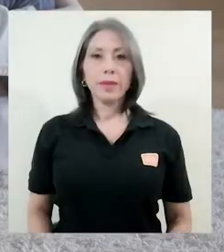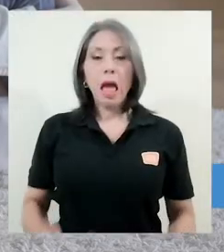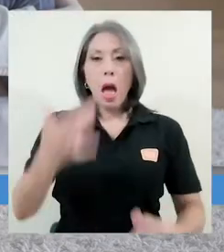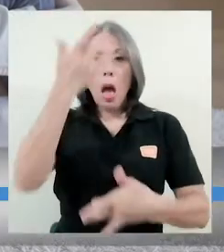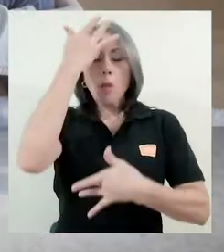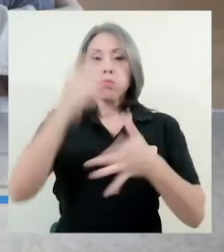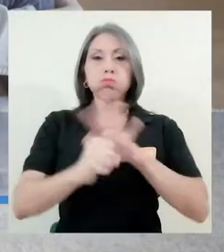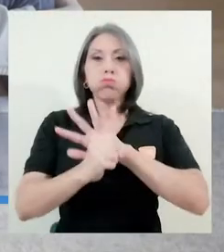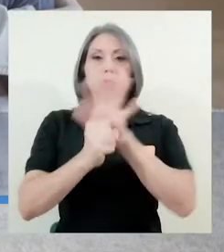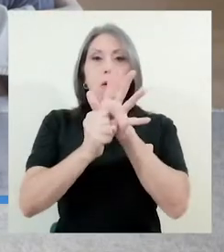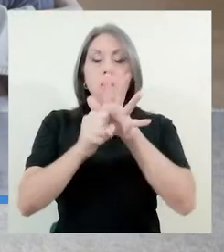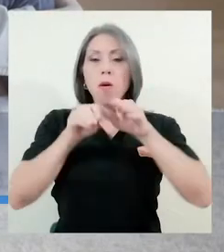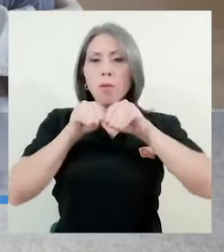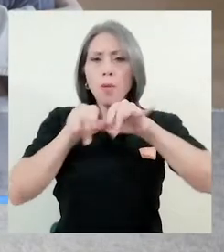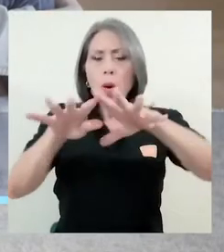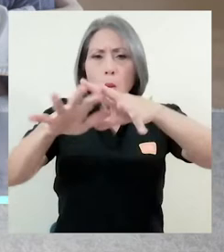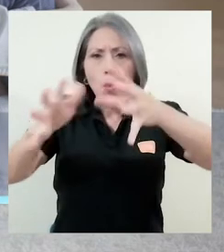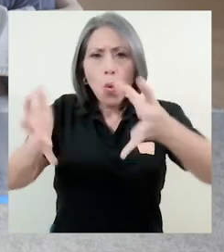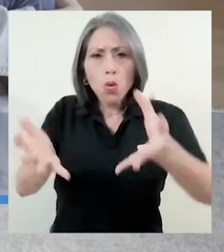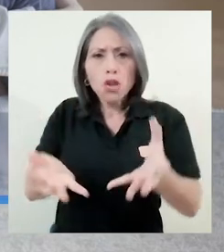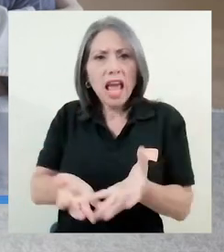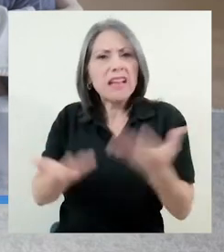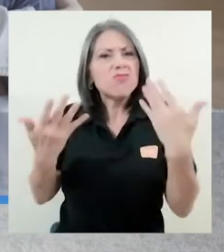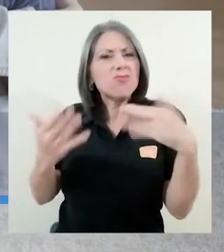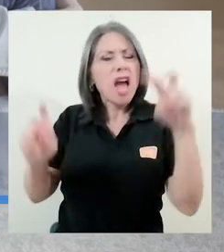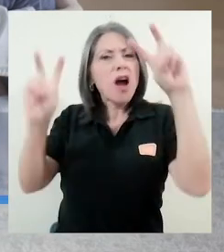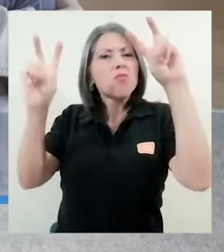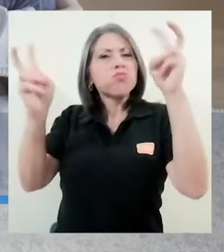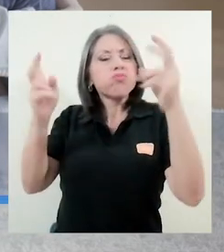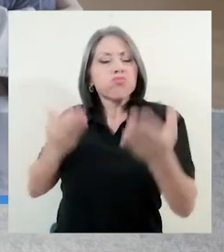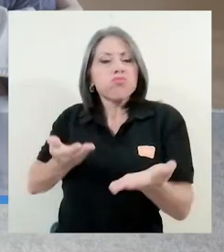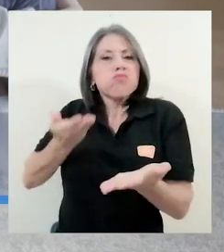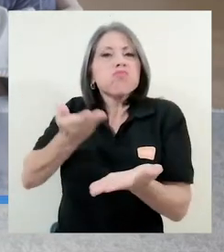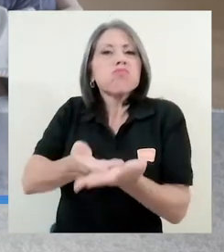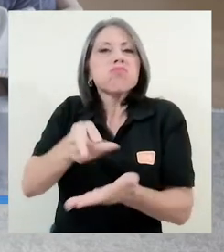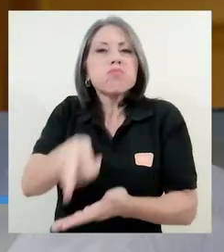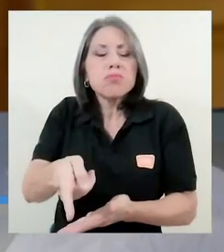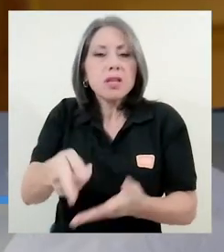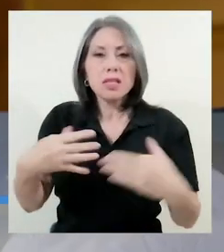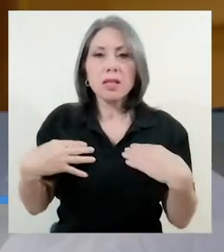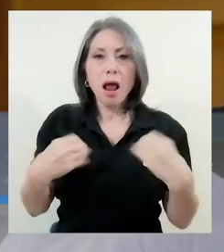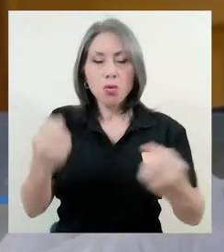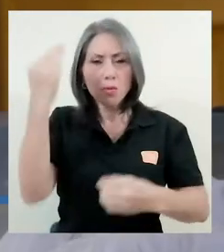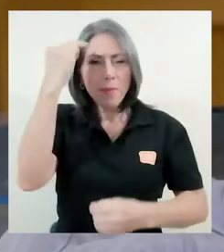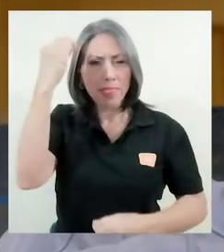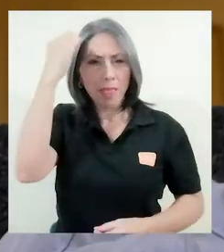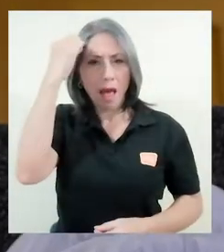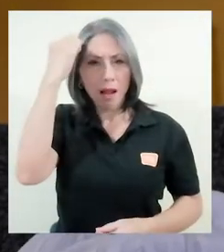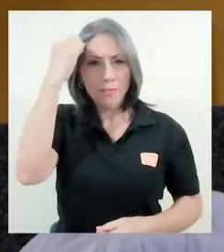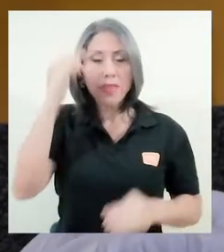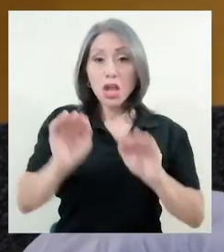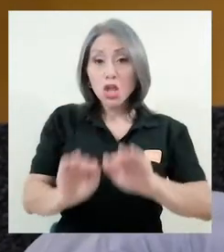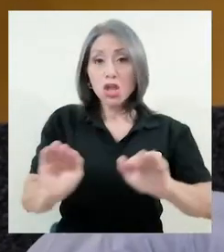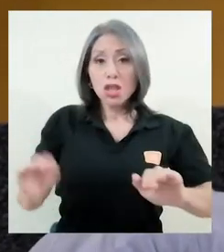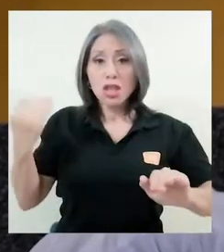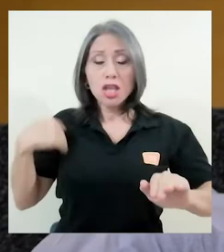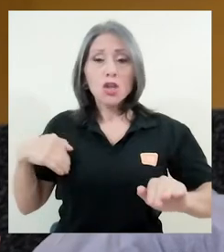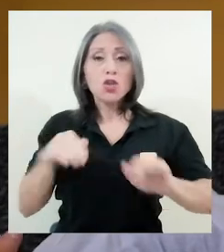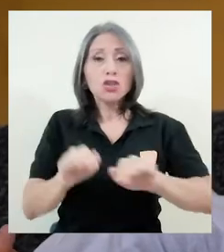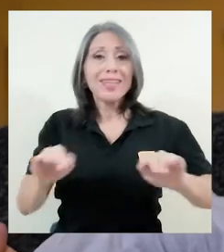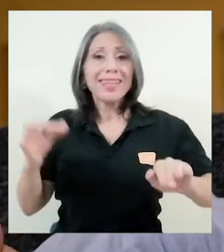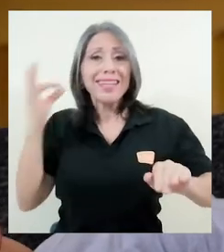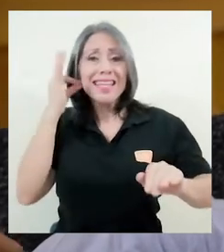La pandemia mundial ha puesto sobre la mesa el tema de la salud mental. Los niños y las niñas tienen